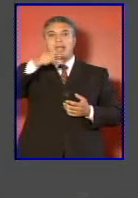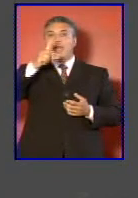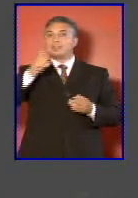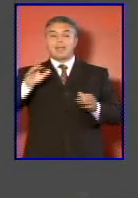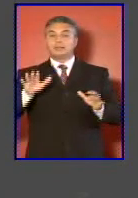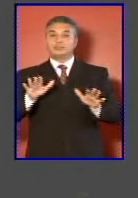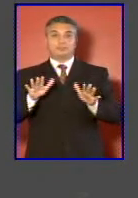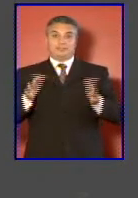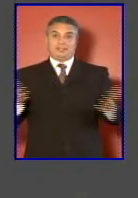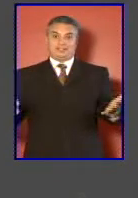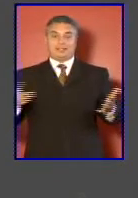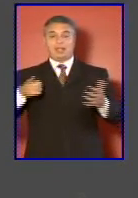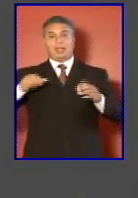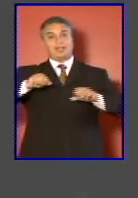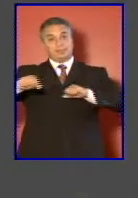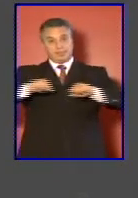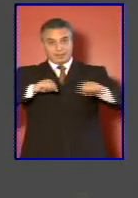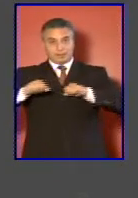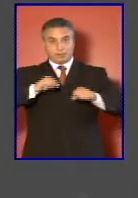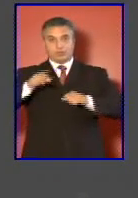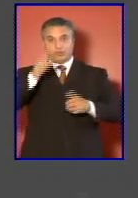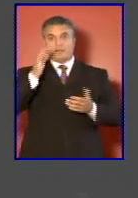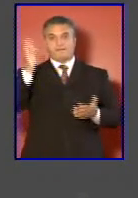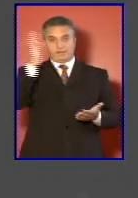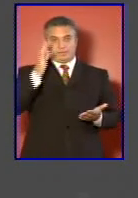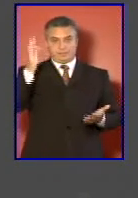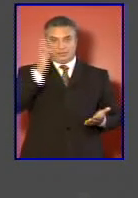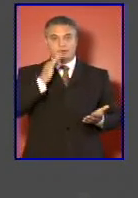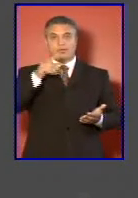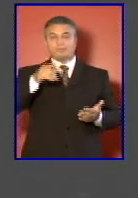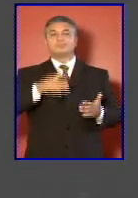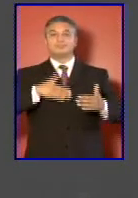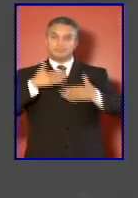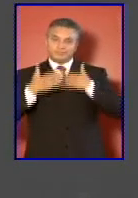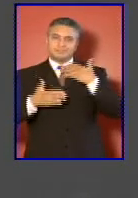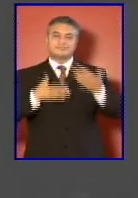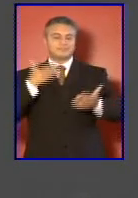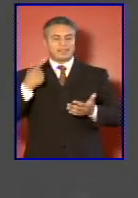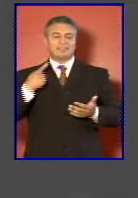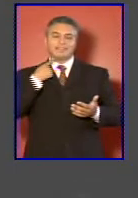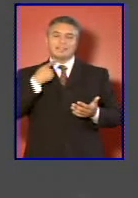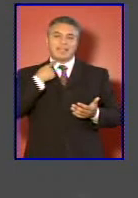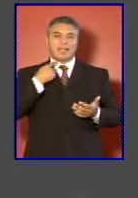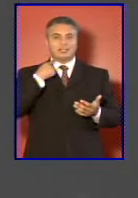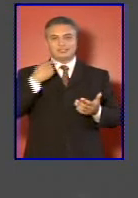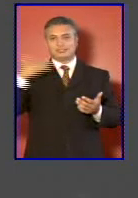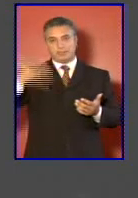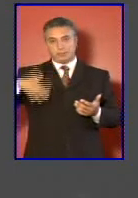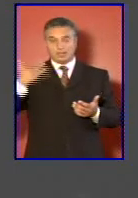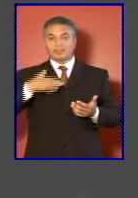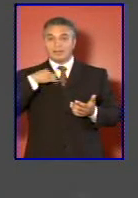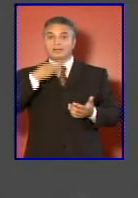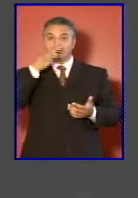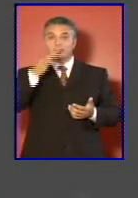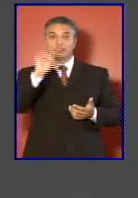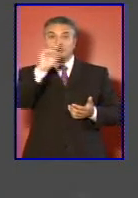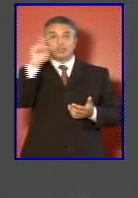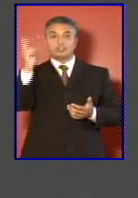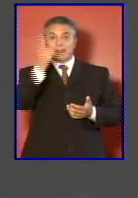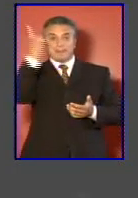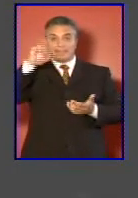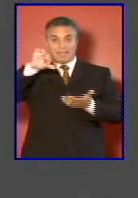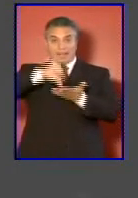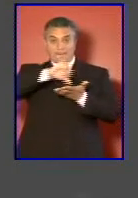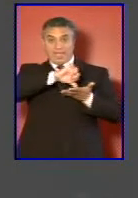el terremoto de febrero produjo daños relevantes como lo hemos dicho no solo en el país